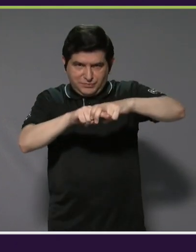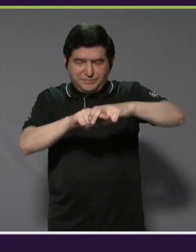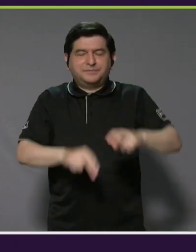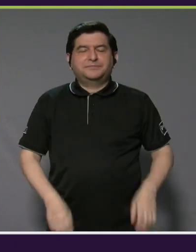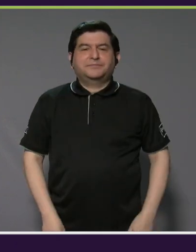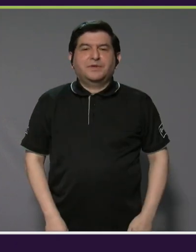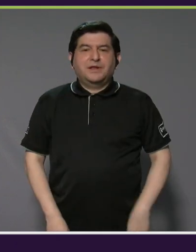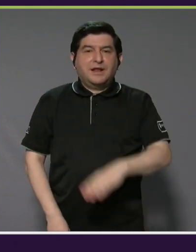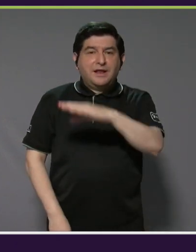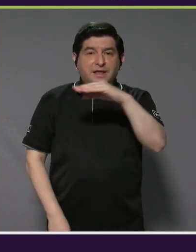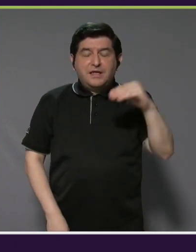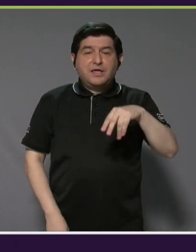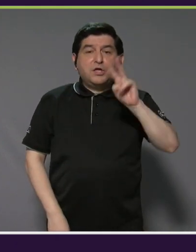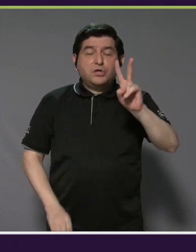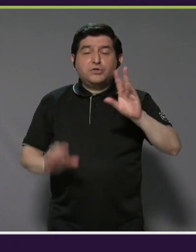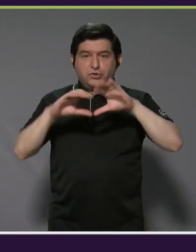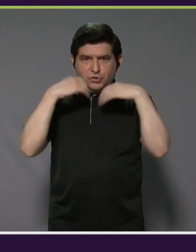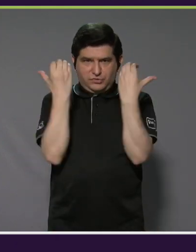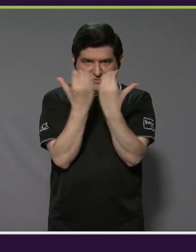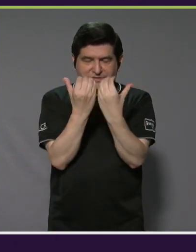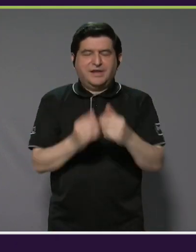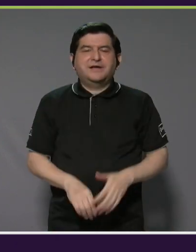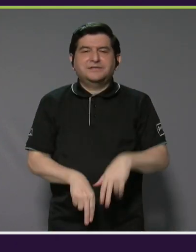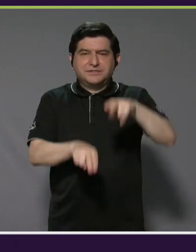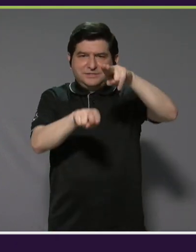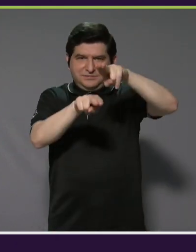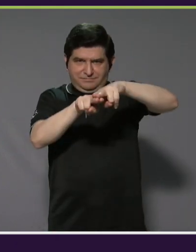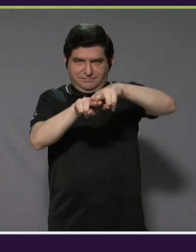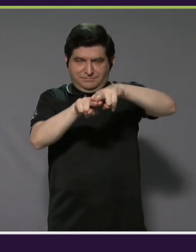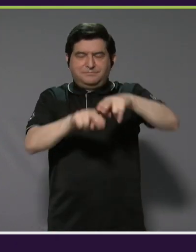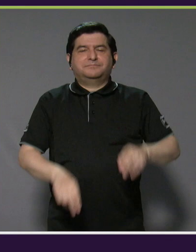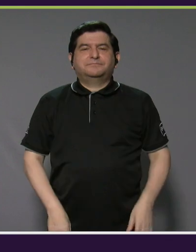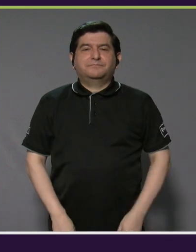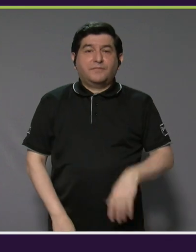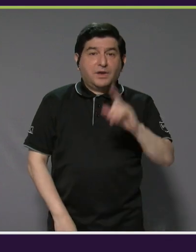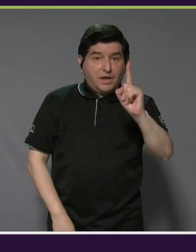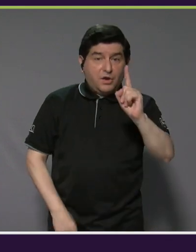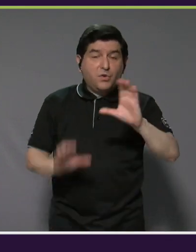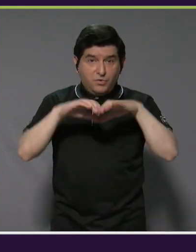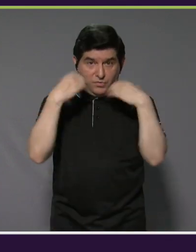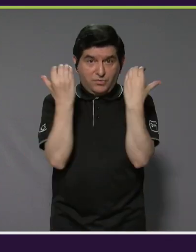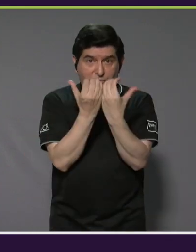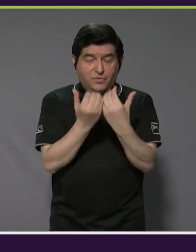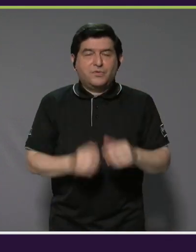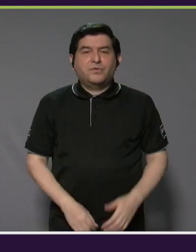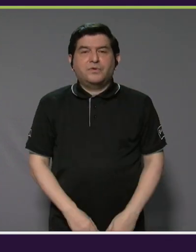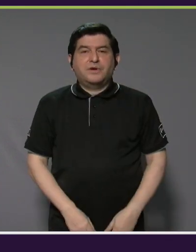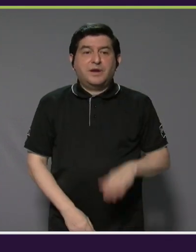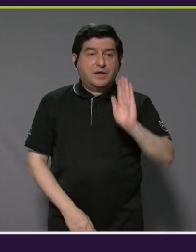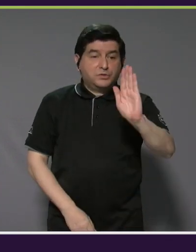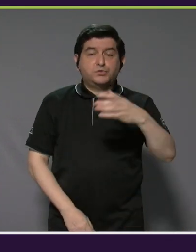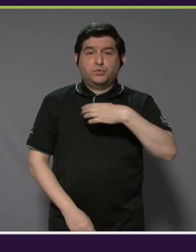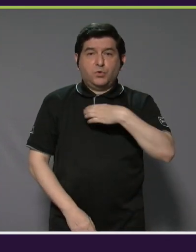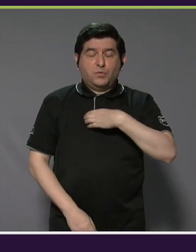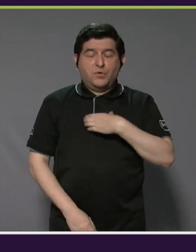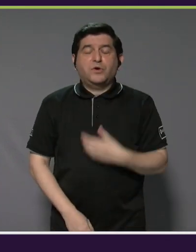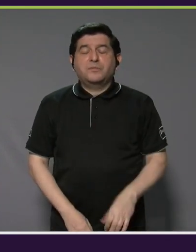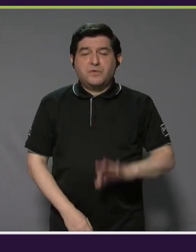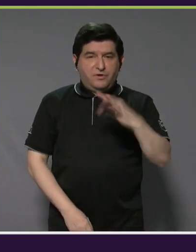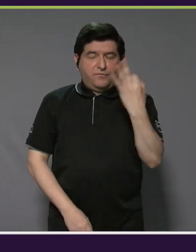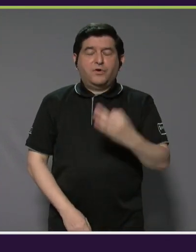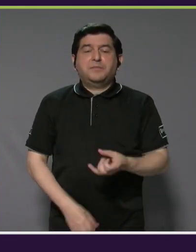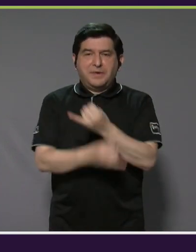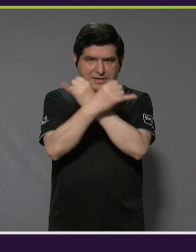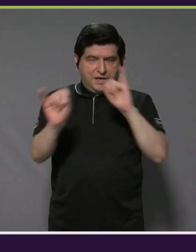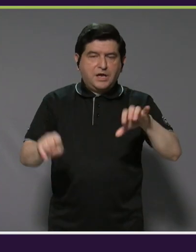kayak y tenemos dos clases en las que surfean acostados. En una de estas categorías surfean por su cuenta, son independientes